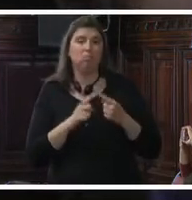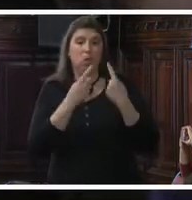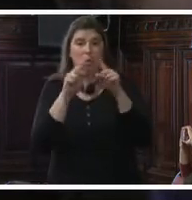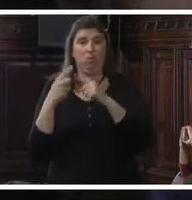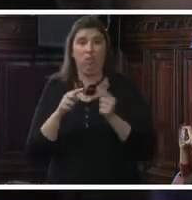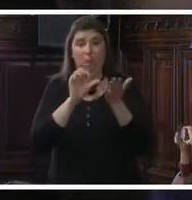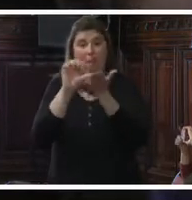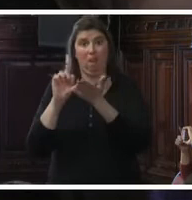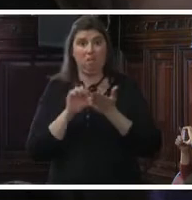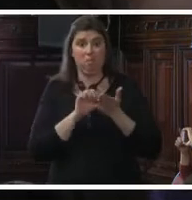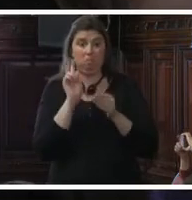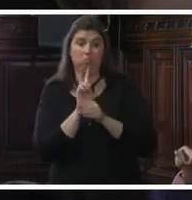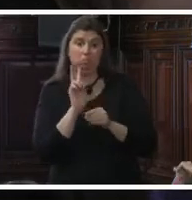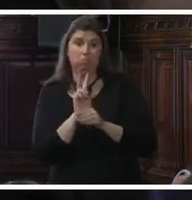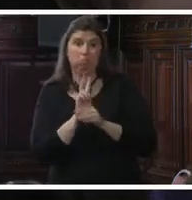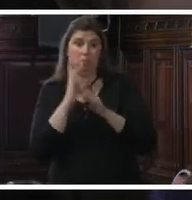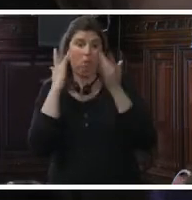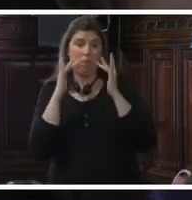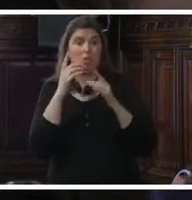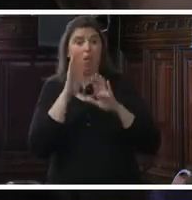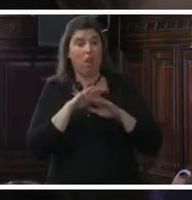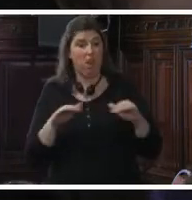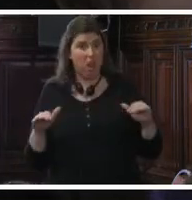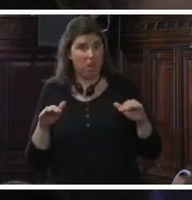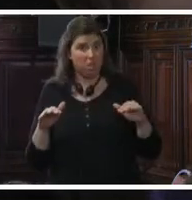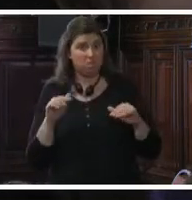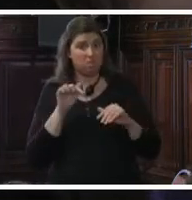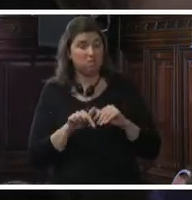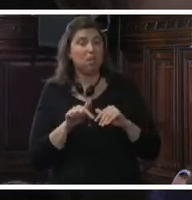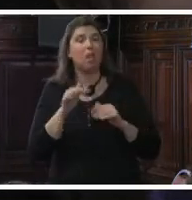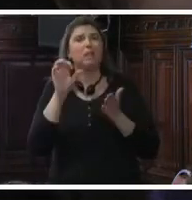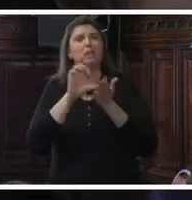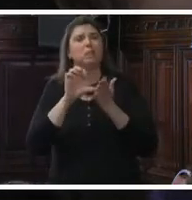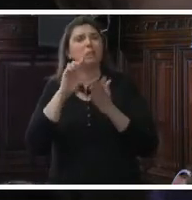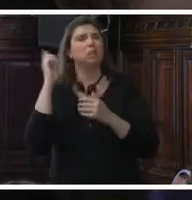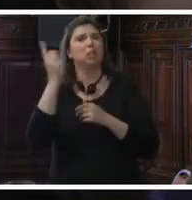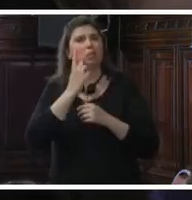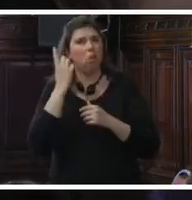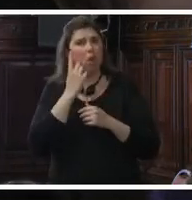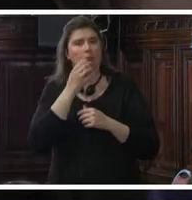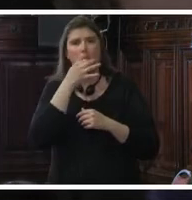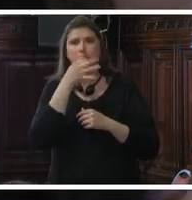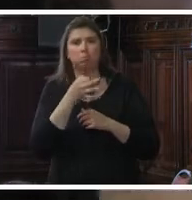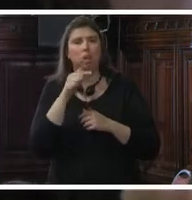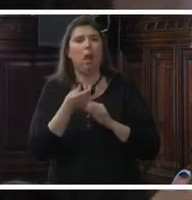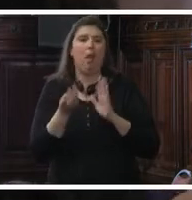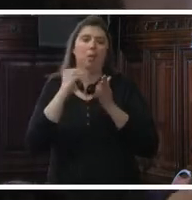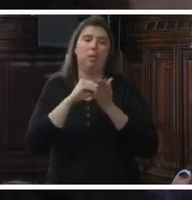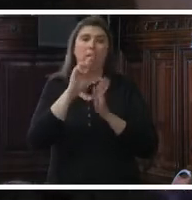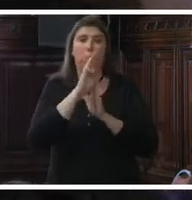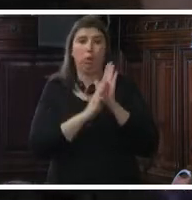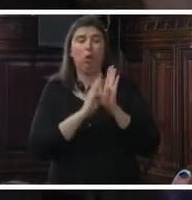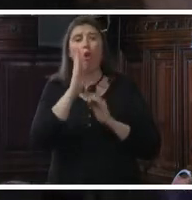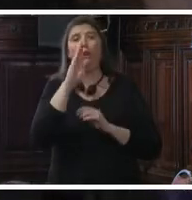a la niñez y adolescencia de problemáticas adyacentes, el sistema internacional ha dispuesto, además del protocolo de Palermo